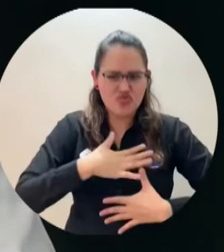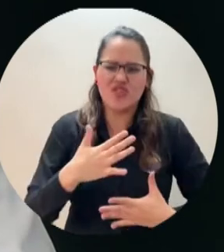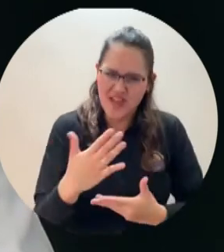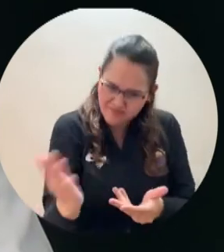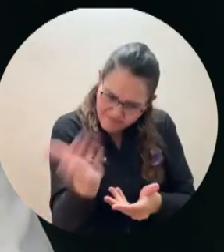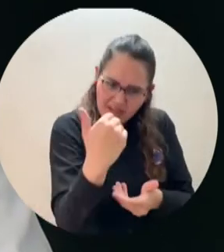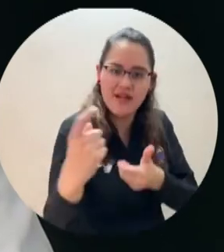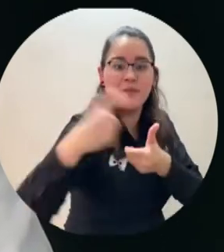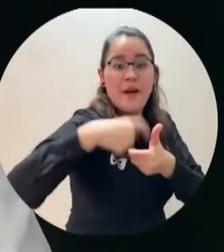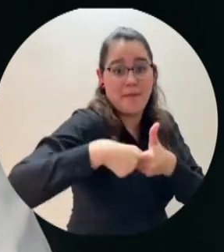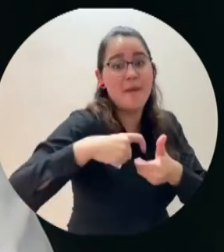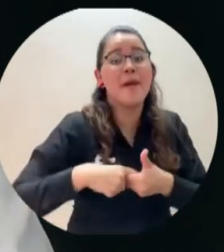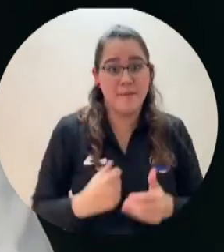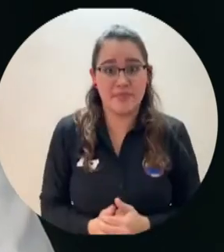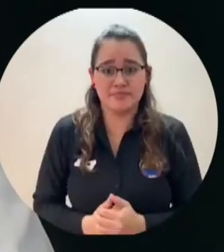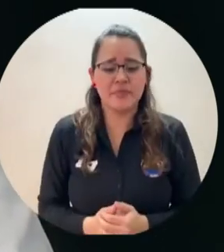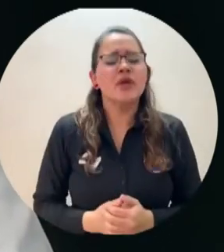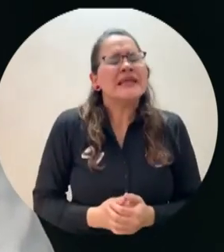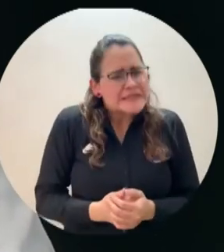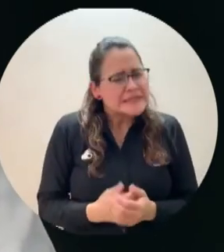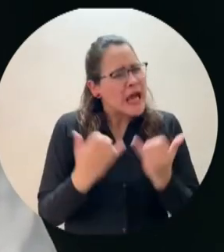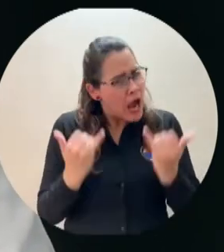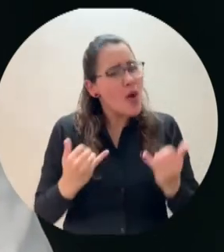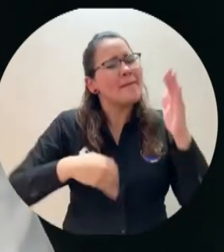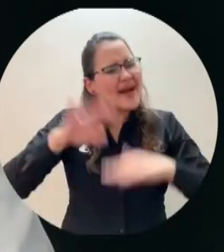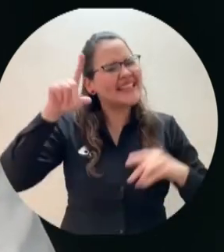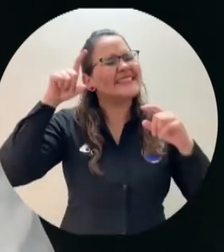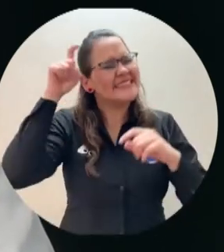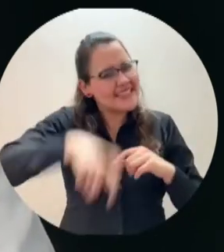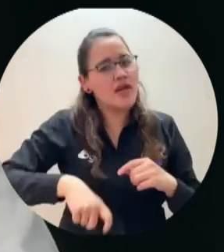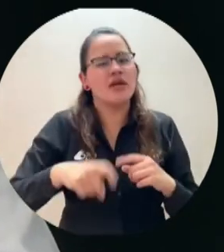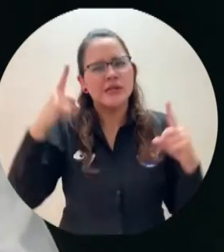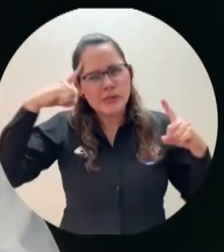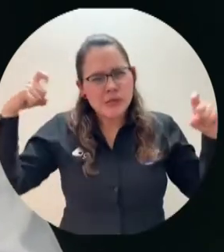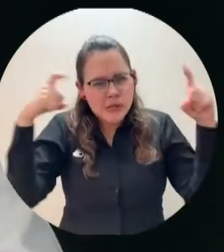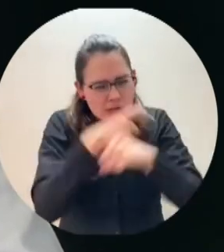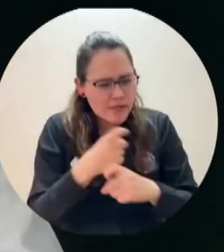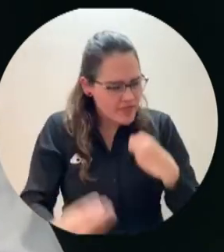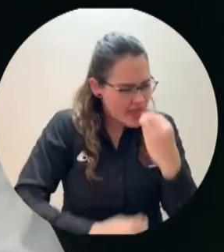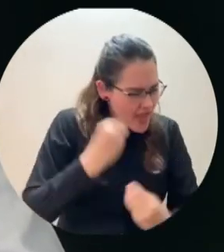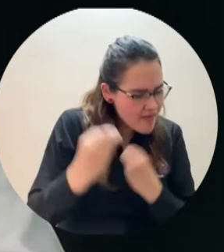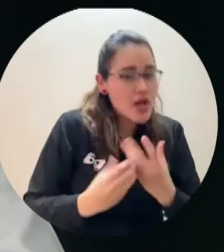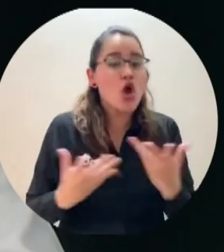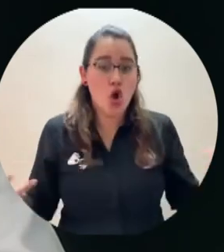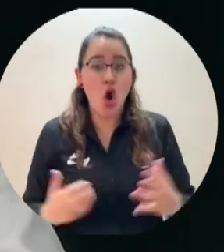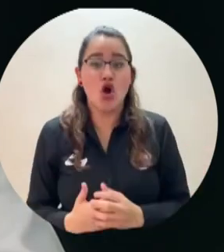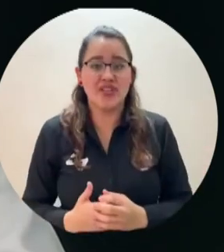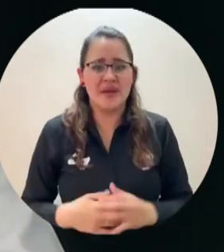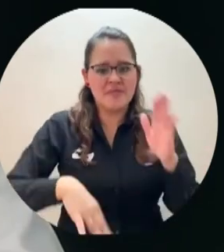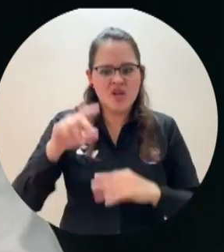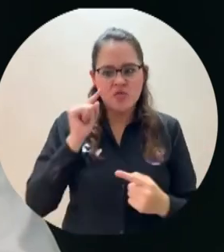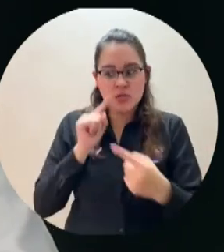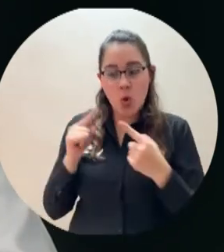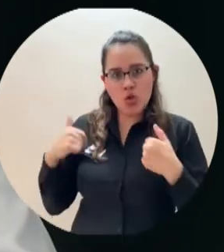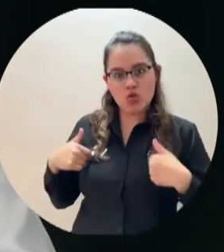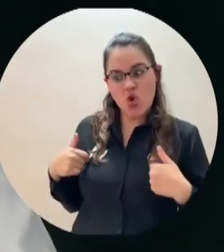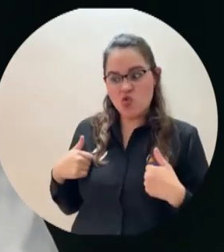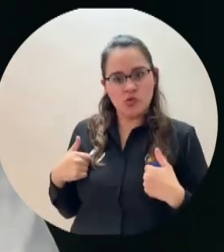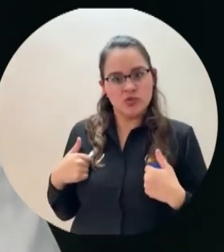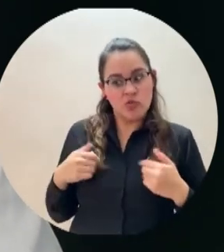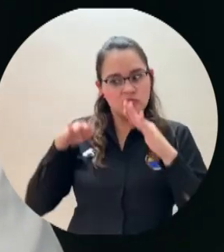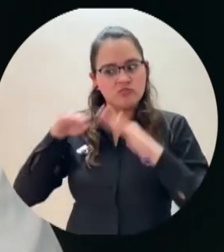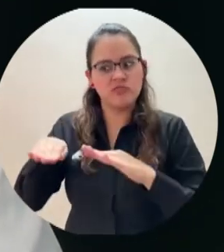libre expresión, crear nuestro propio criterio, reflexionar y sentar posición, sin ataduras ideológicas o partidistas.